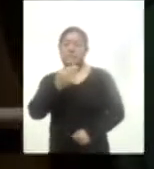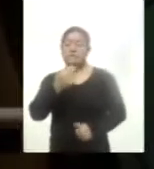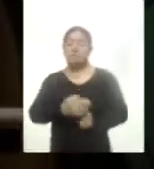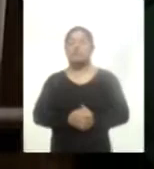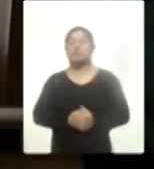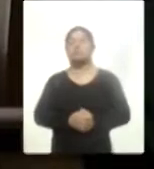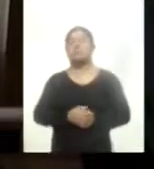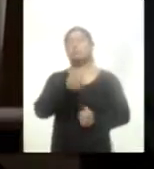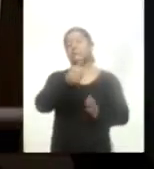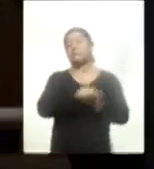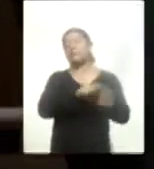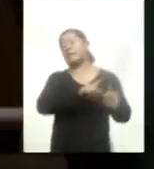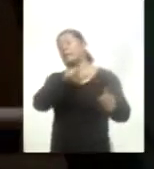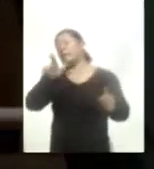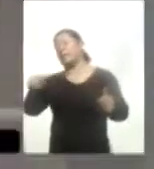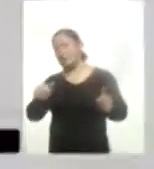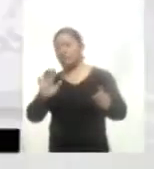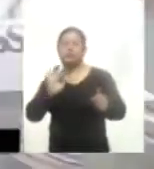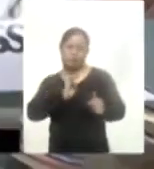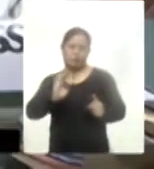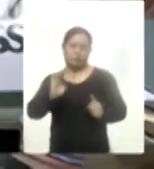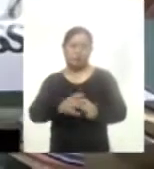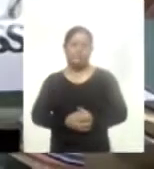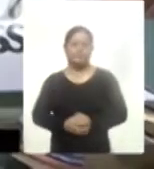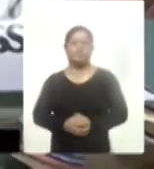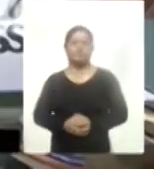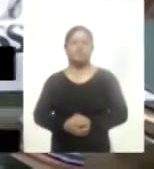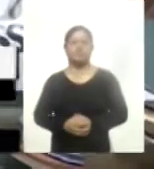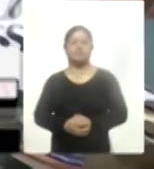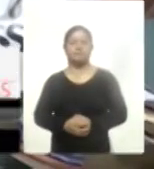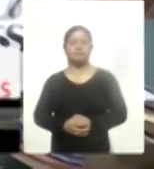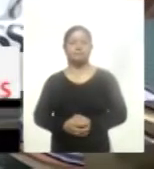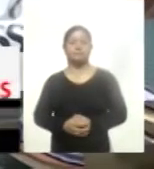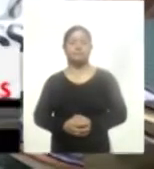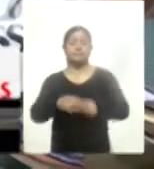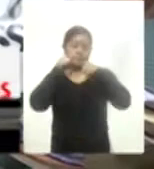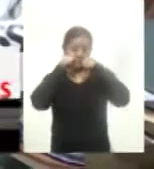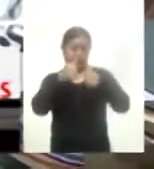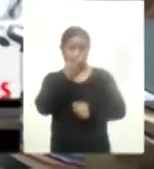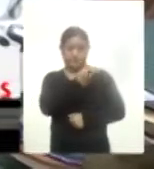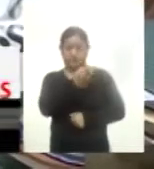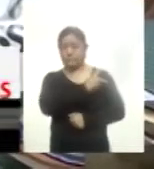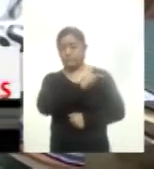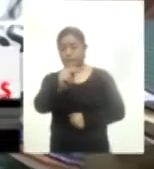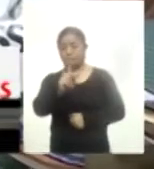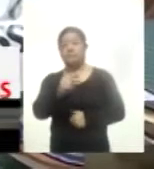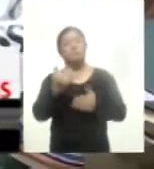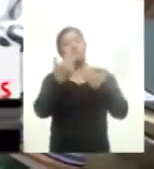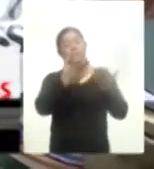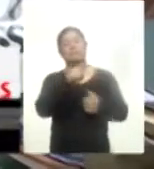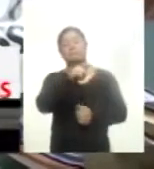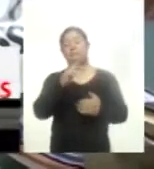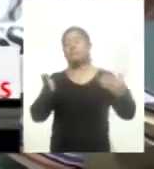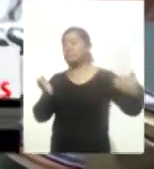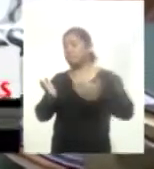más de seis meses de haberselos realizado. La atención a los donadores es, por decirlo así, externa. No tienen que entrar